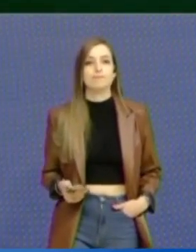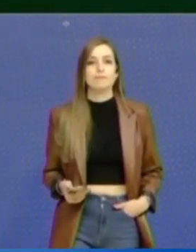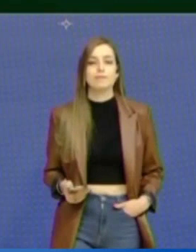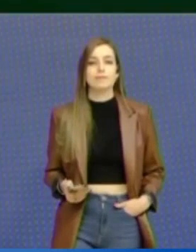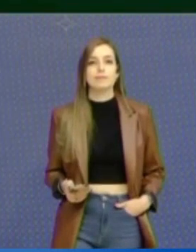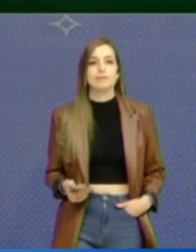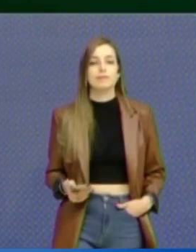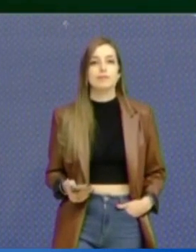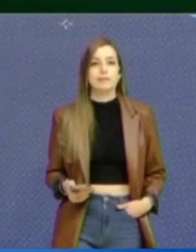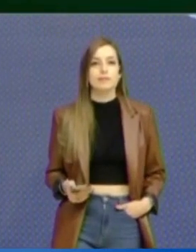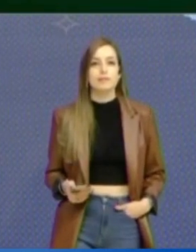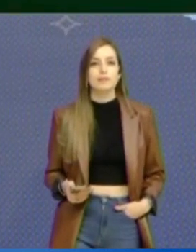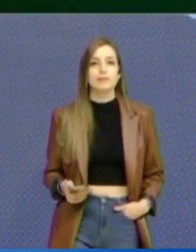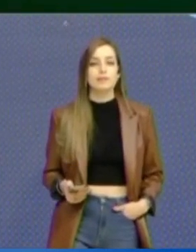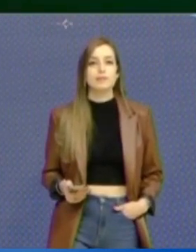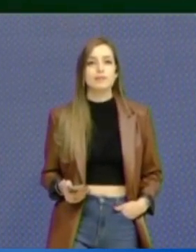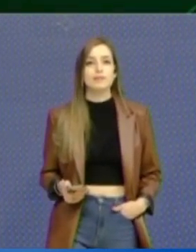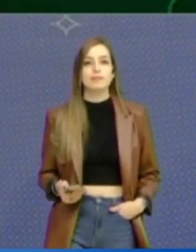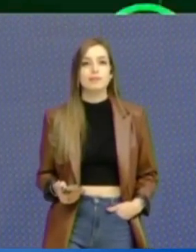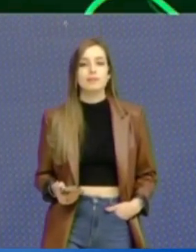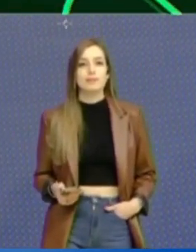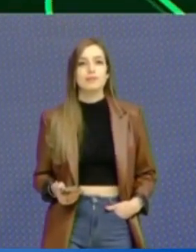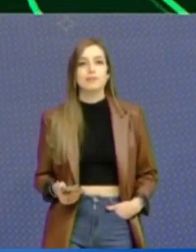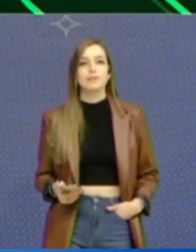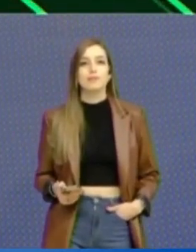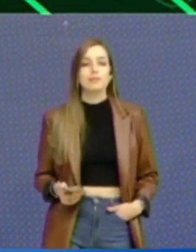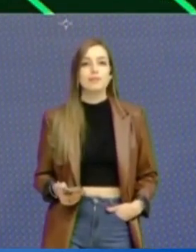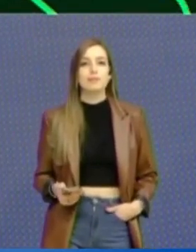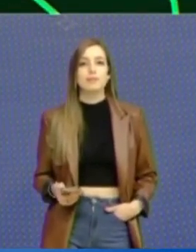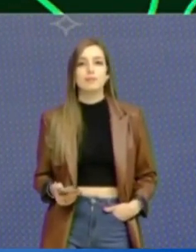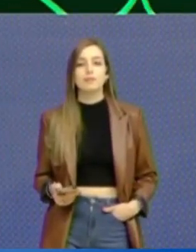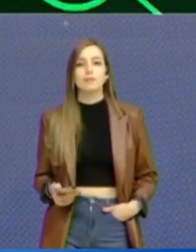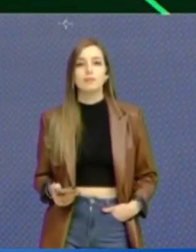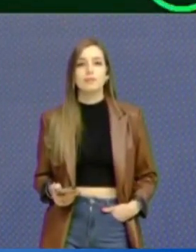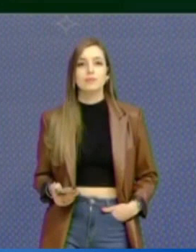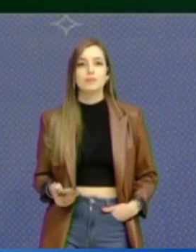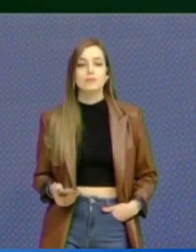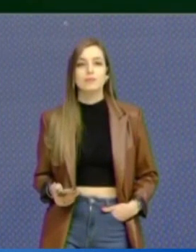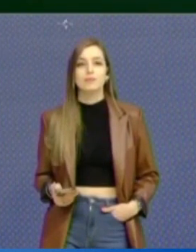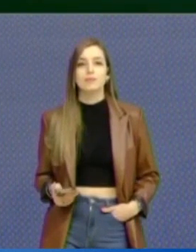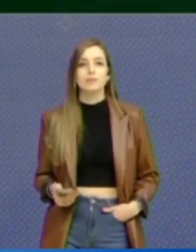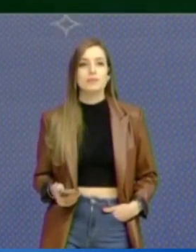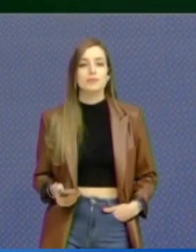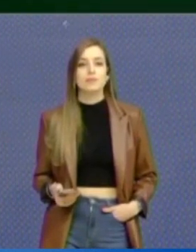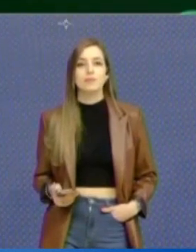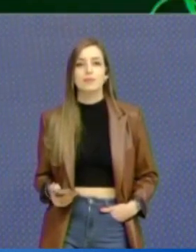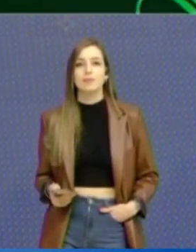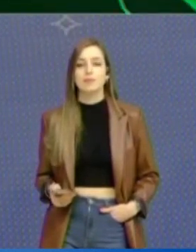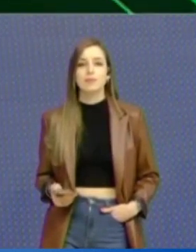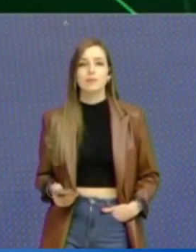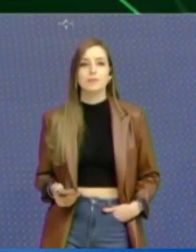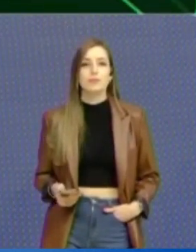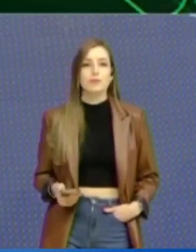pasó es que llegó un momento en que había mucha demanda de tarjetas y éramos... La fuerza no íbamos a